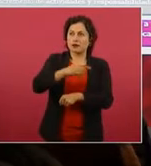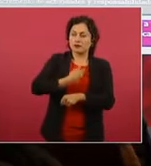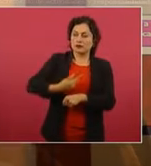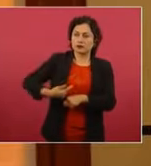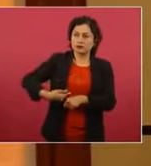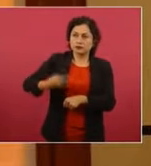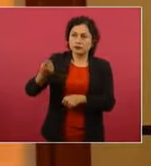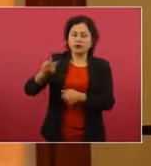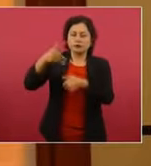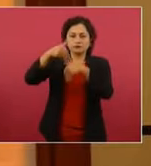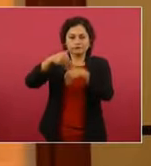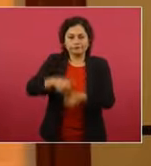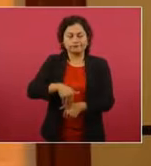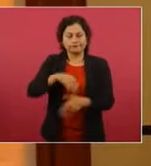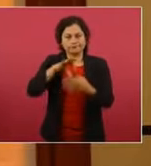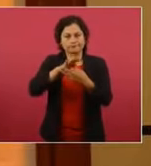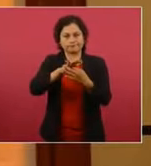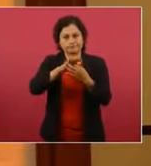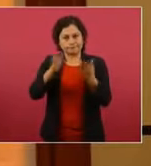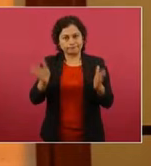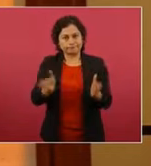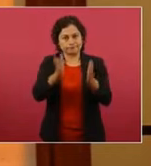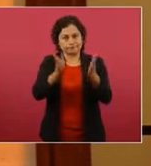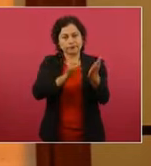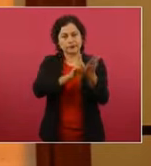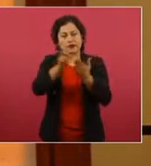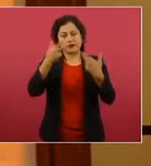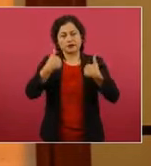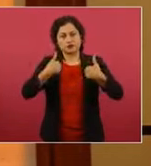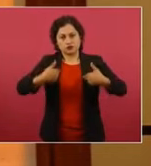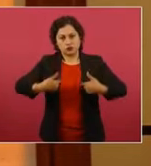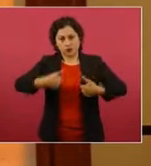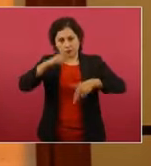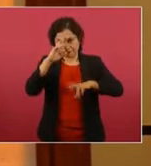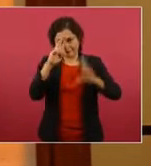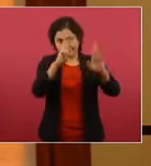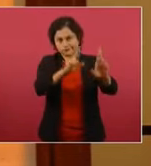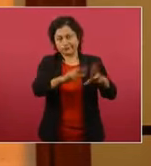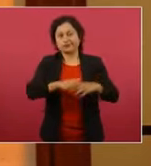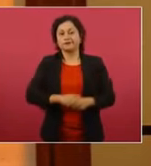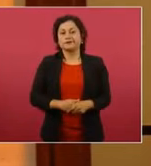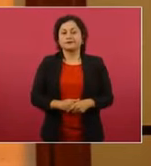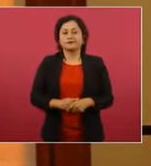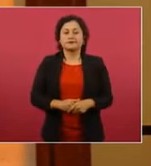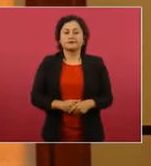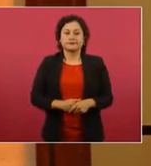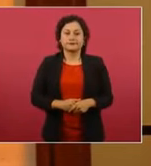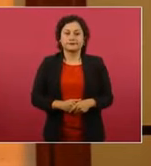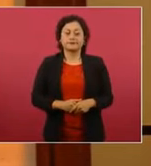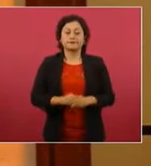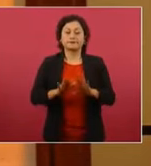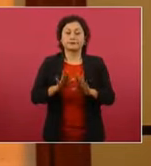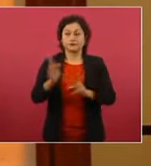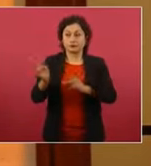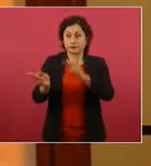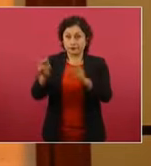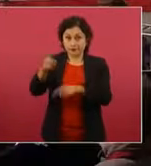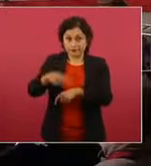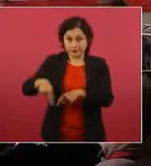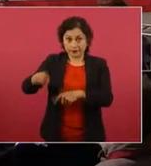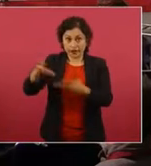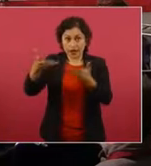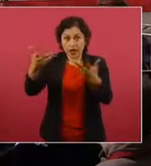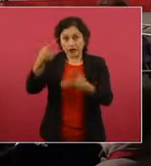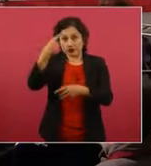el respeto y promoción de los derechos humanos. Las encuestas para conocer el sentido de identidad, aceptación y